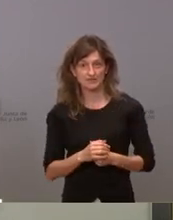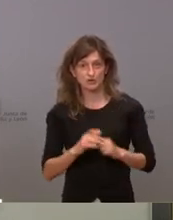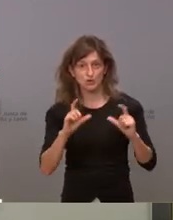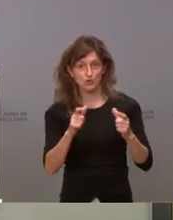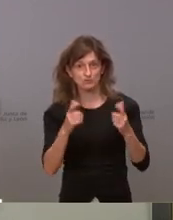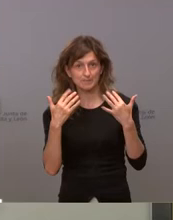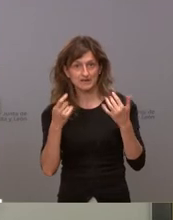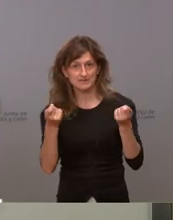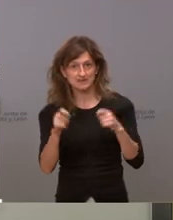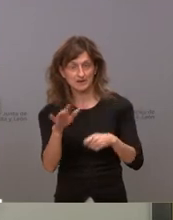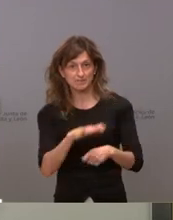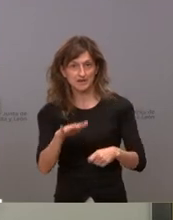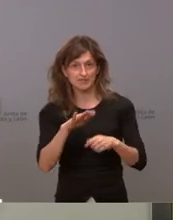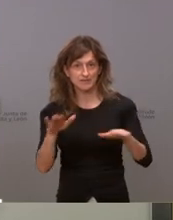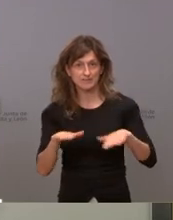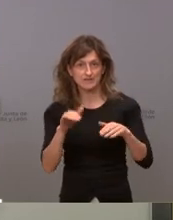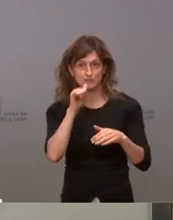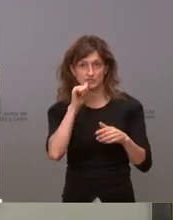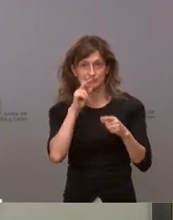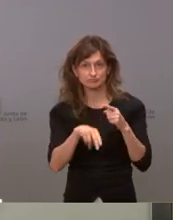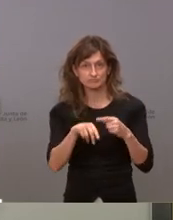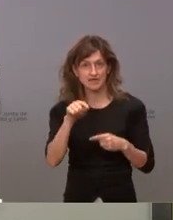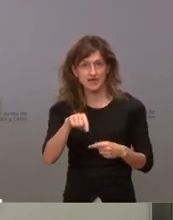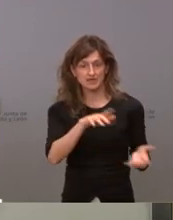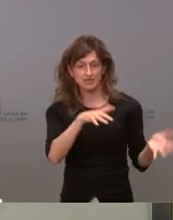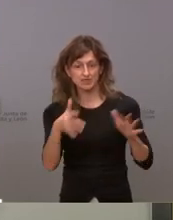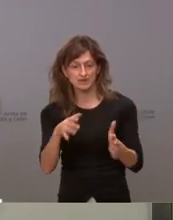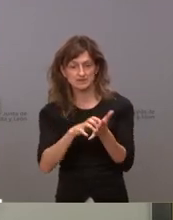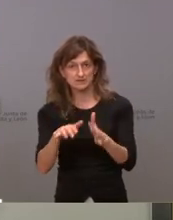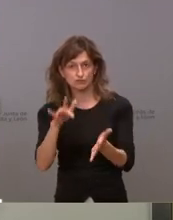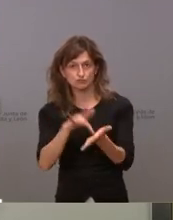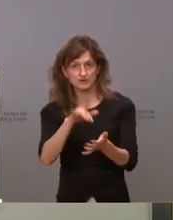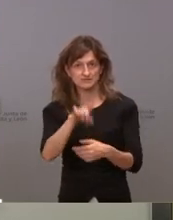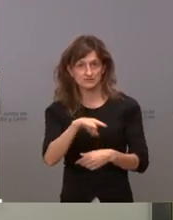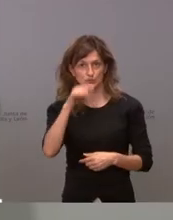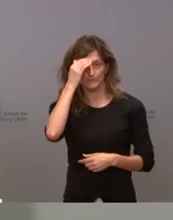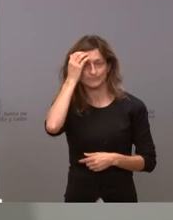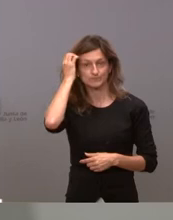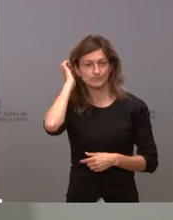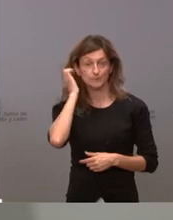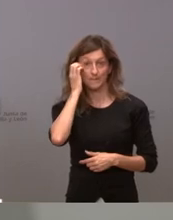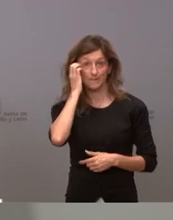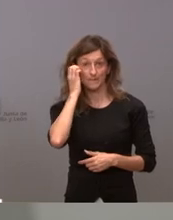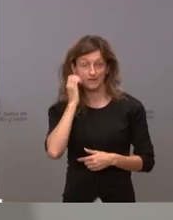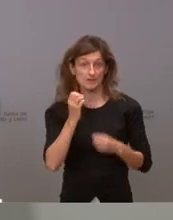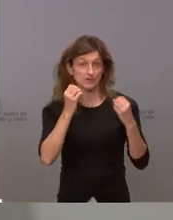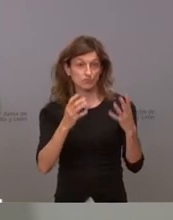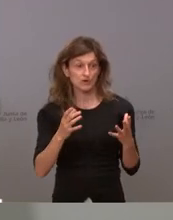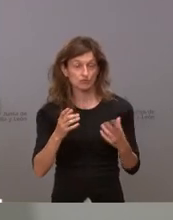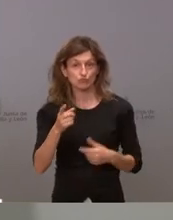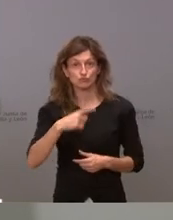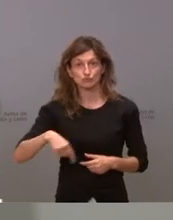parques plazas y playas para evitar los botellones y si se valora implantar eso en la comunidad bueno nosotros carecemos